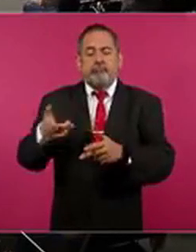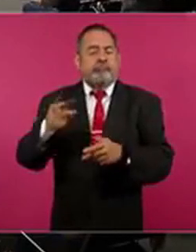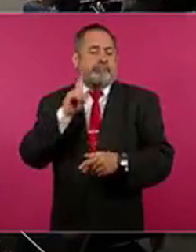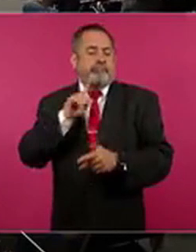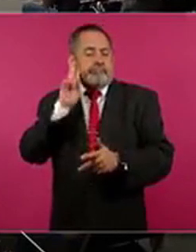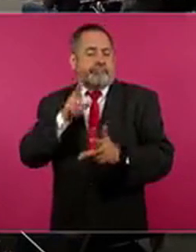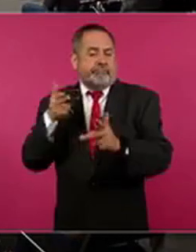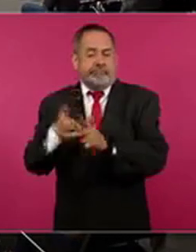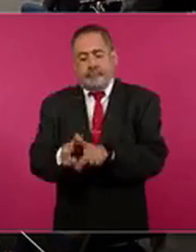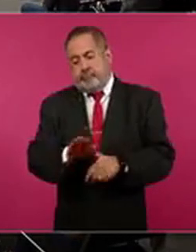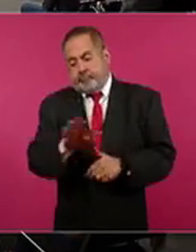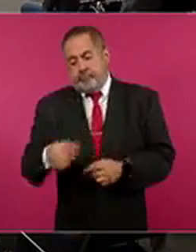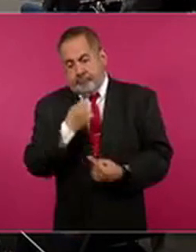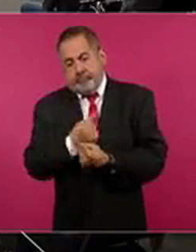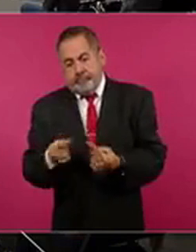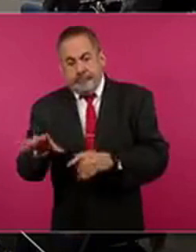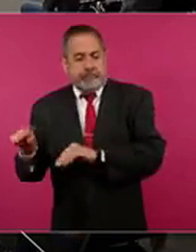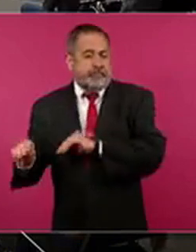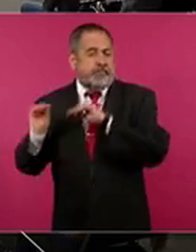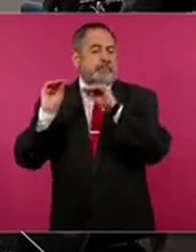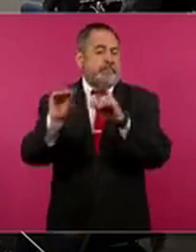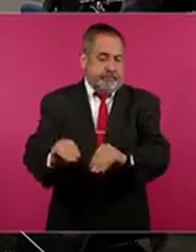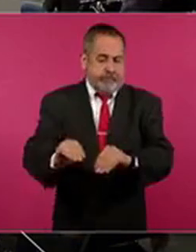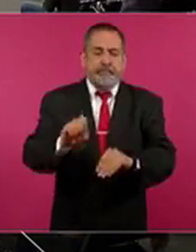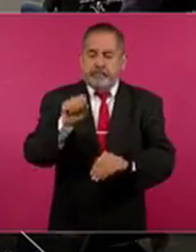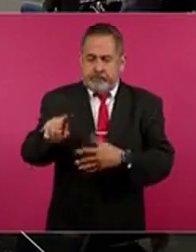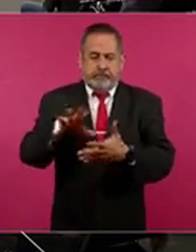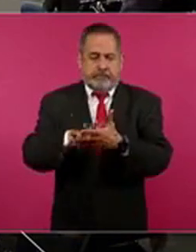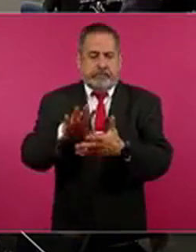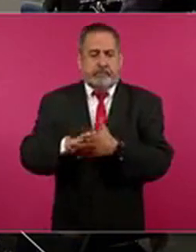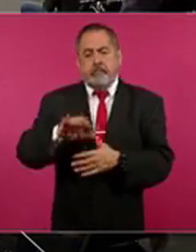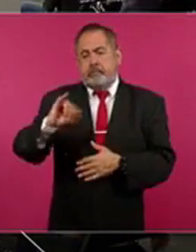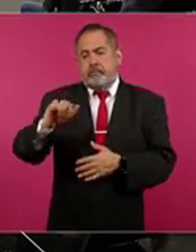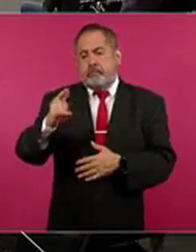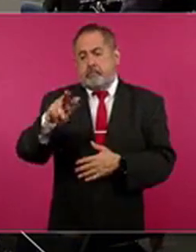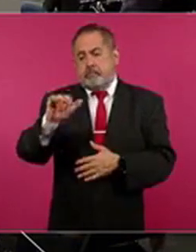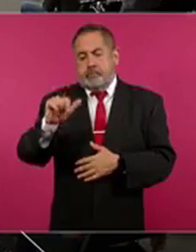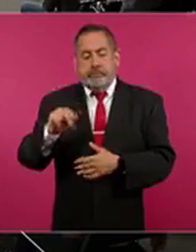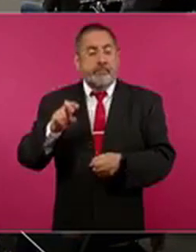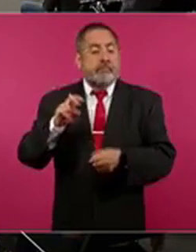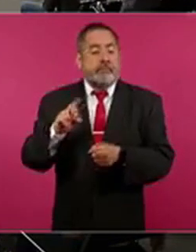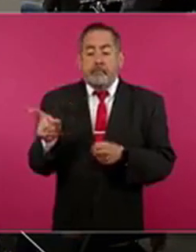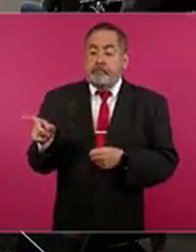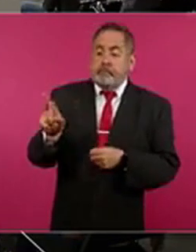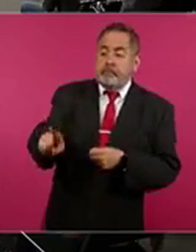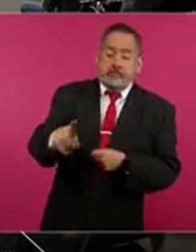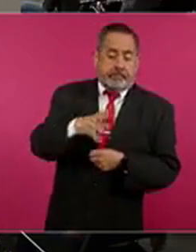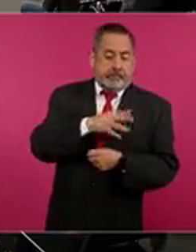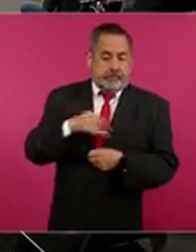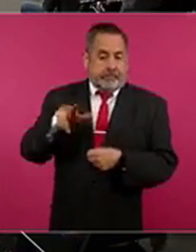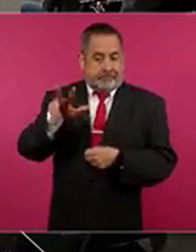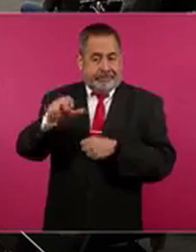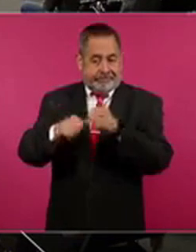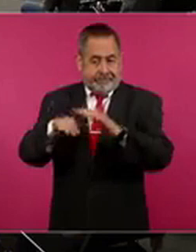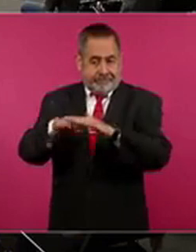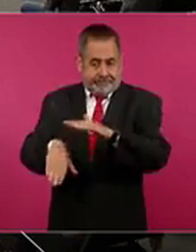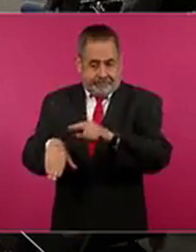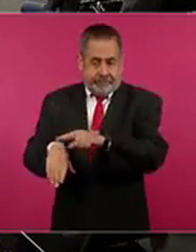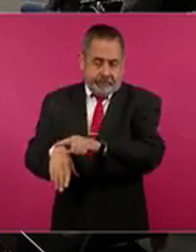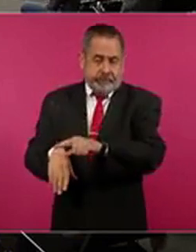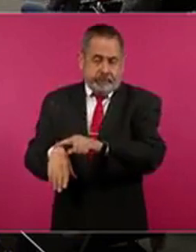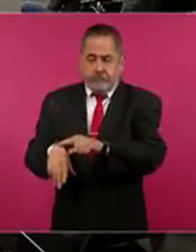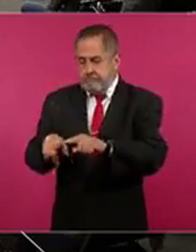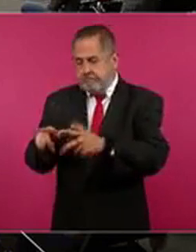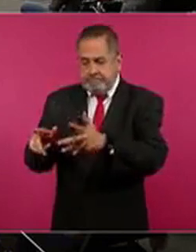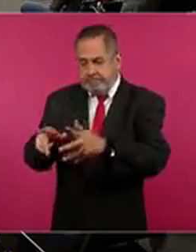trasladado también al Cerezo de Iguala. En el caso de Juan Alfredo, por ser menor de